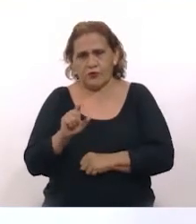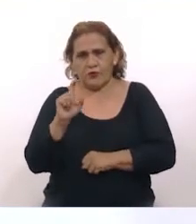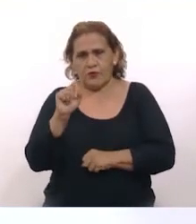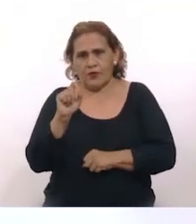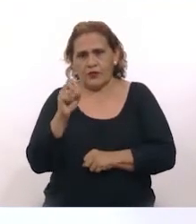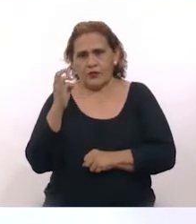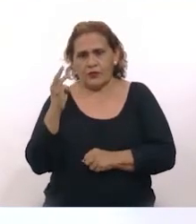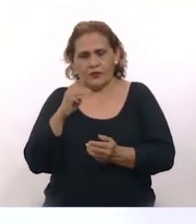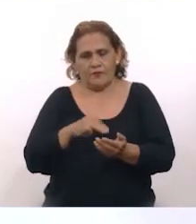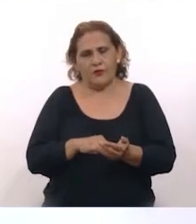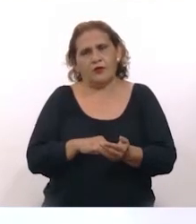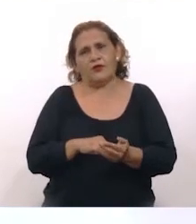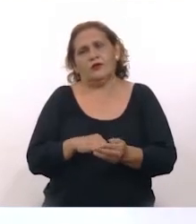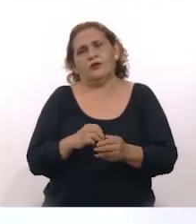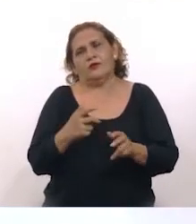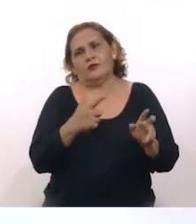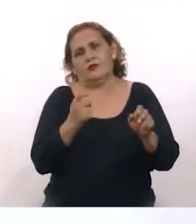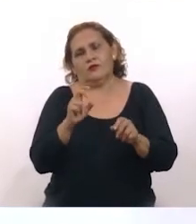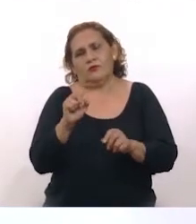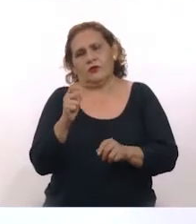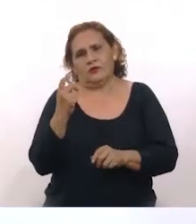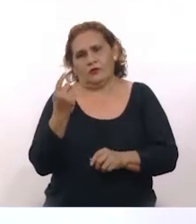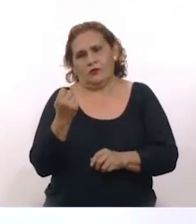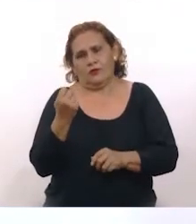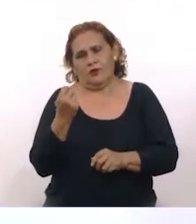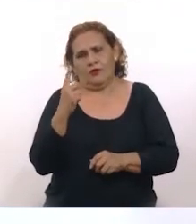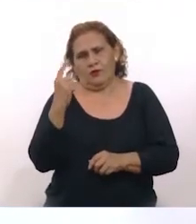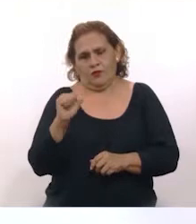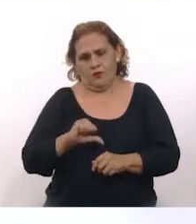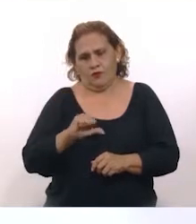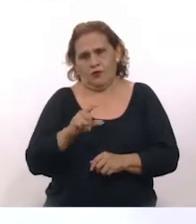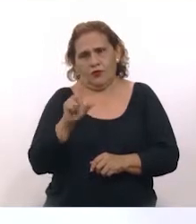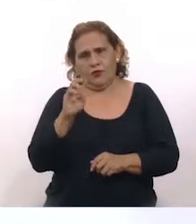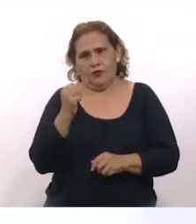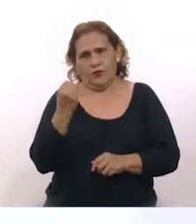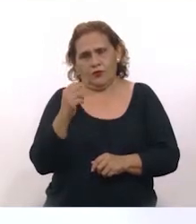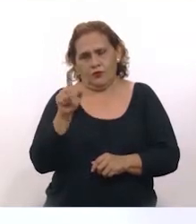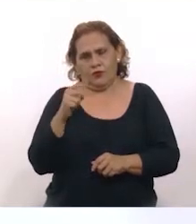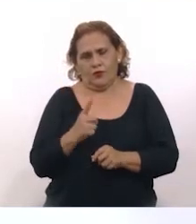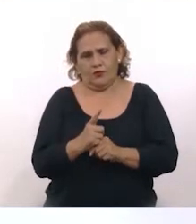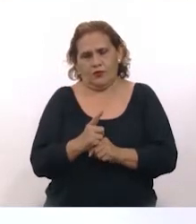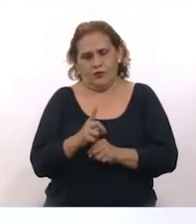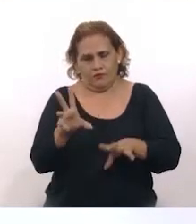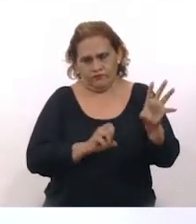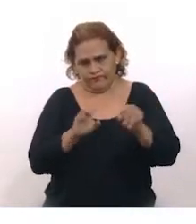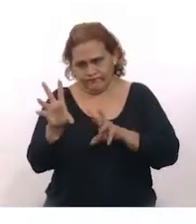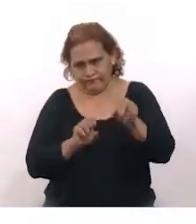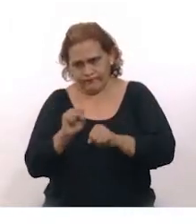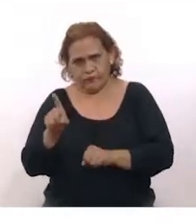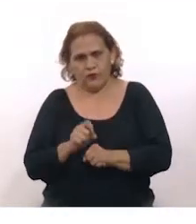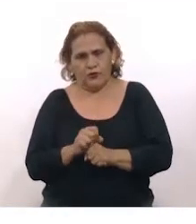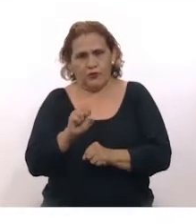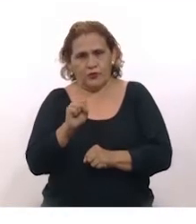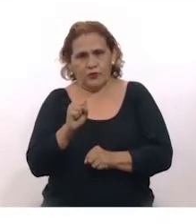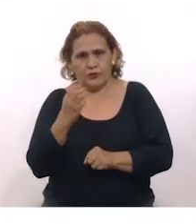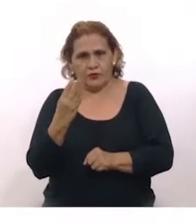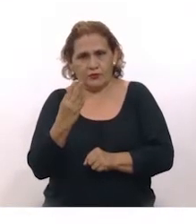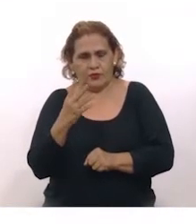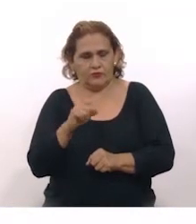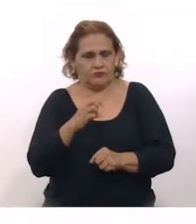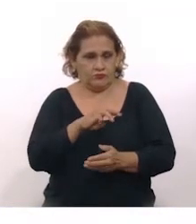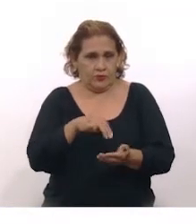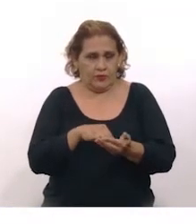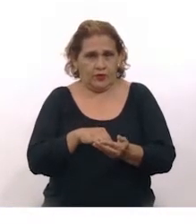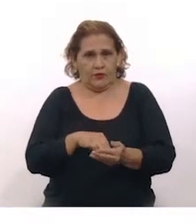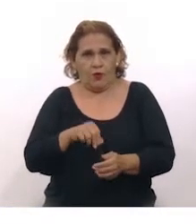23,979. Hoy se detectaron 99 nuevos contagios de coronavirus. 64 en Mérida,